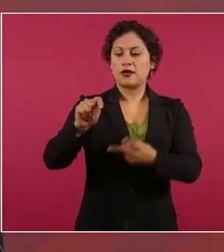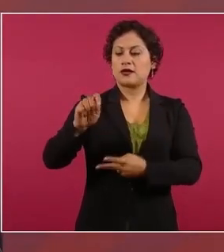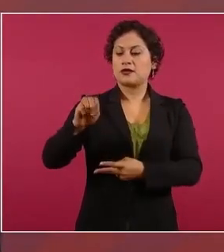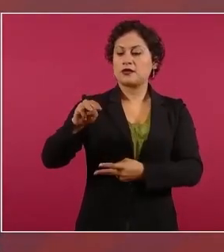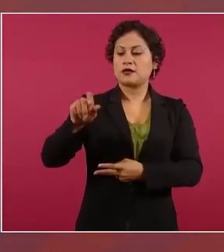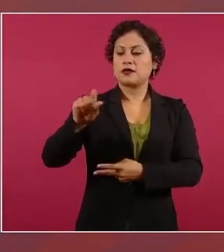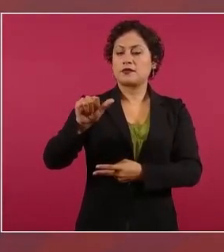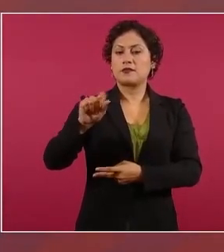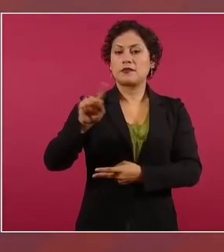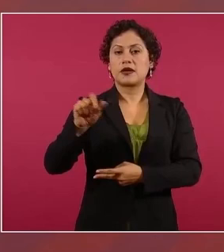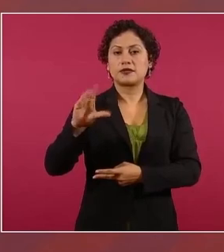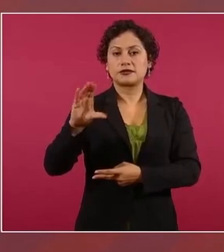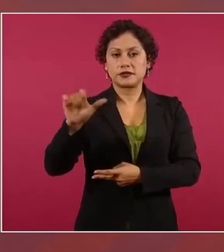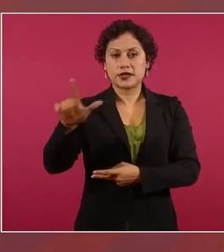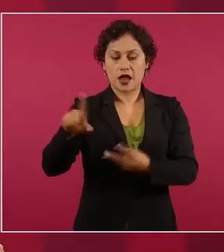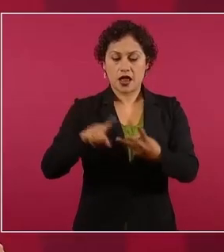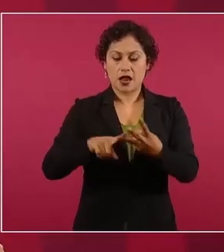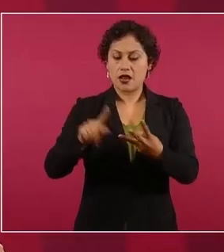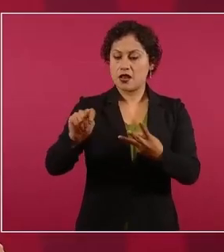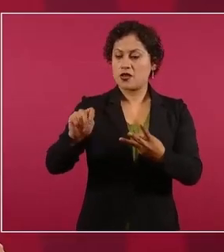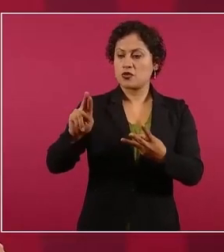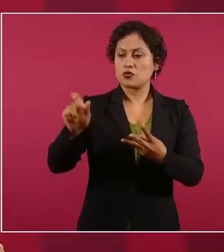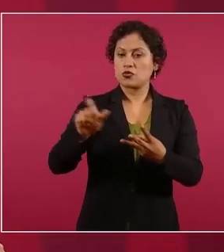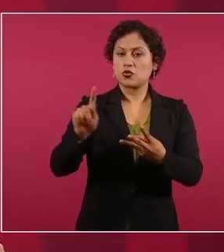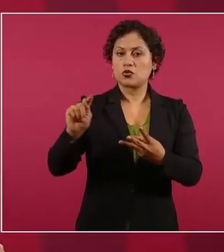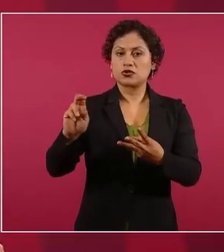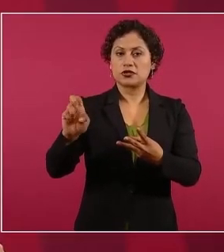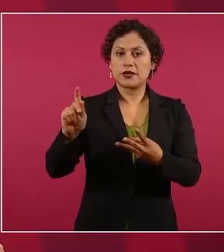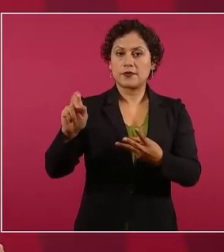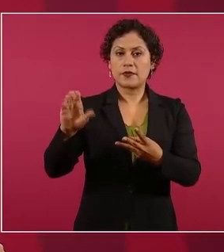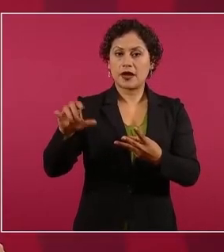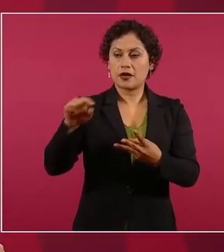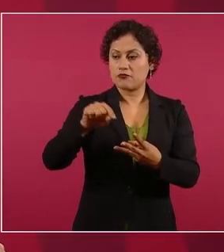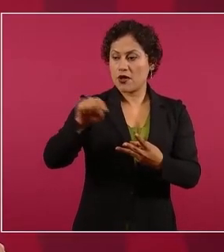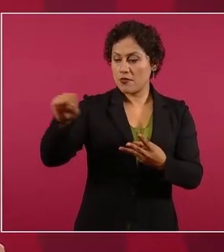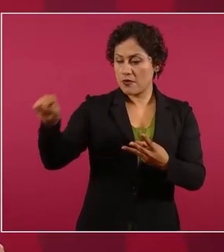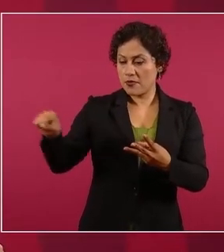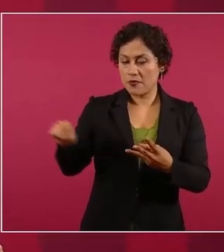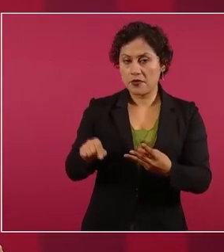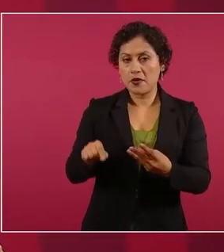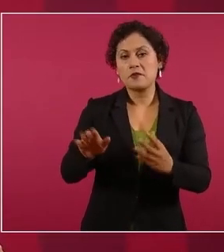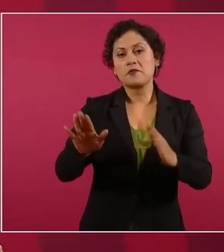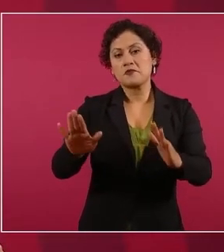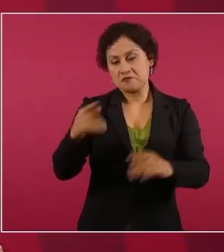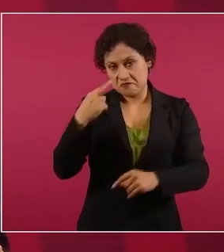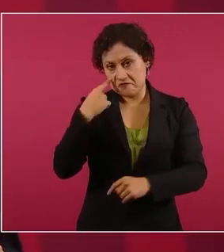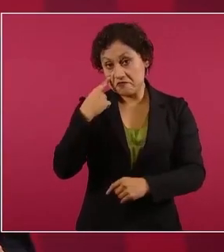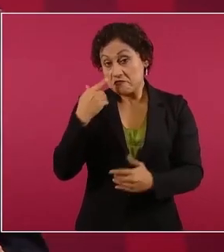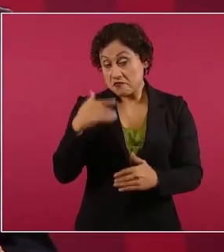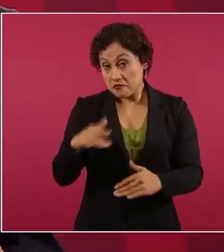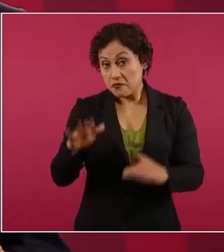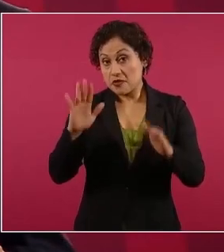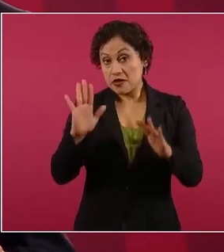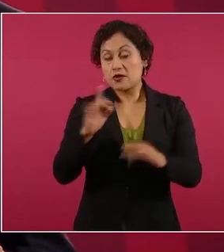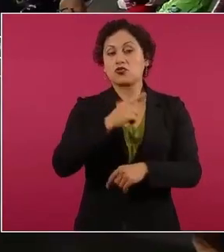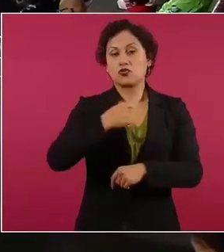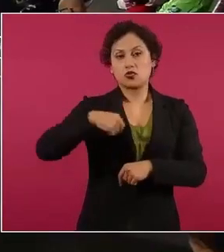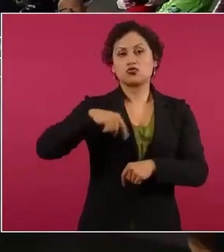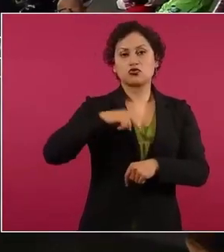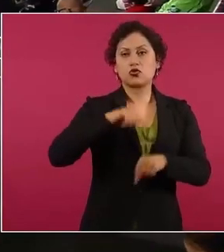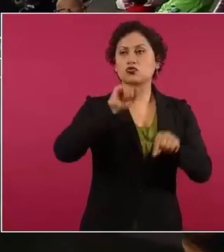Tuxtepec pero hay que ver ahí si hemos estado en todas las comunidades